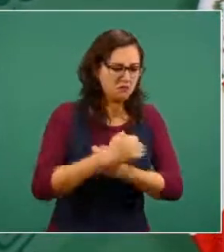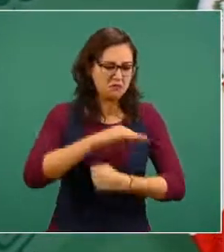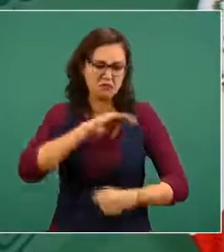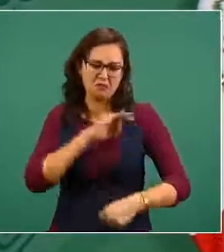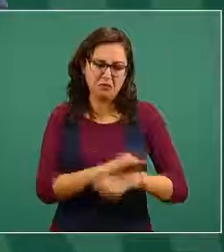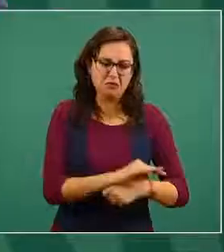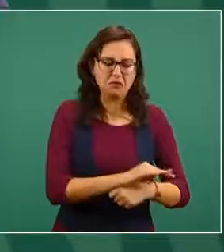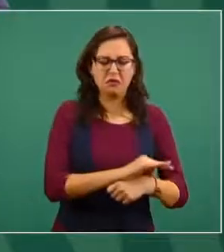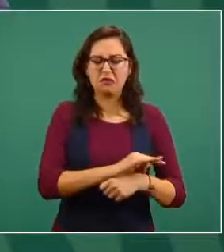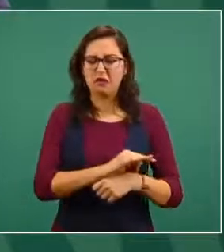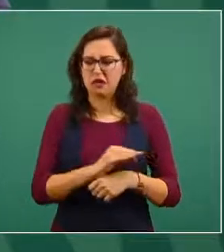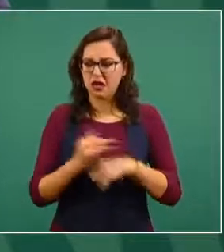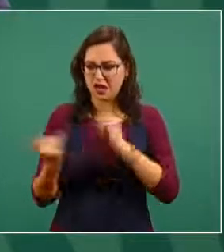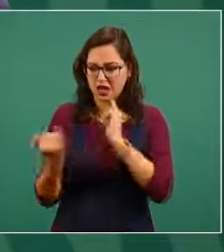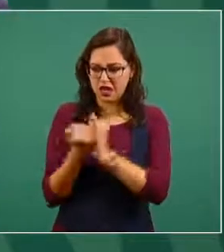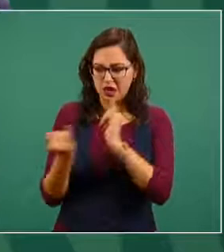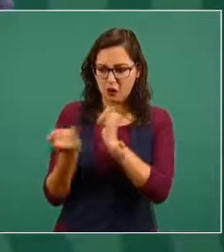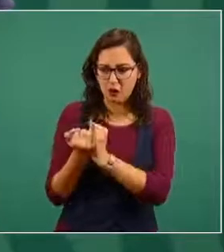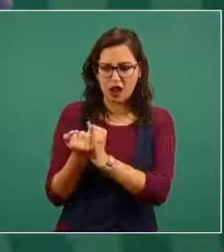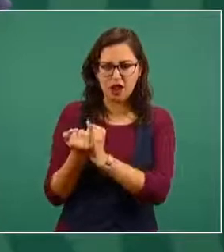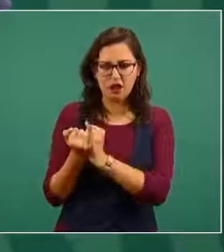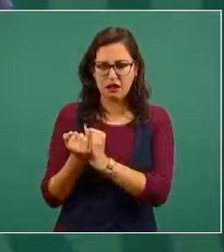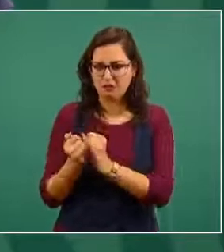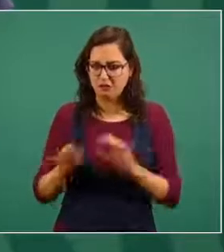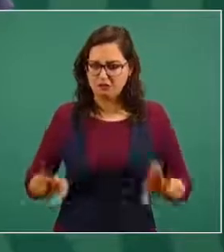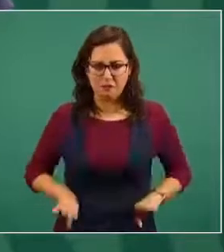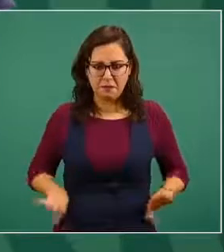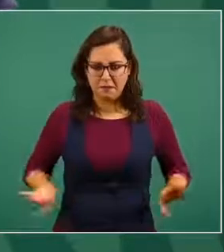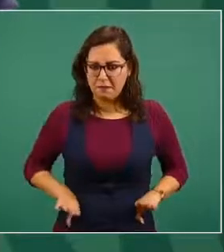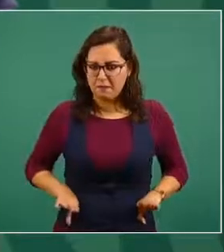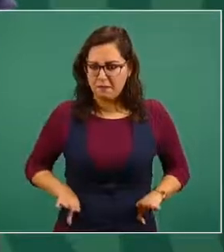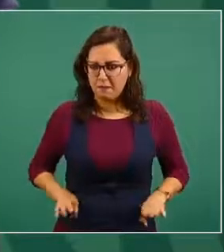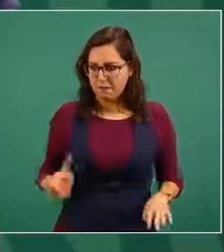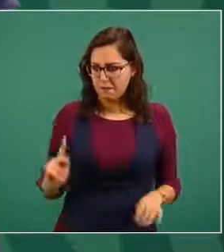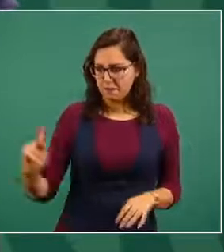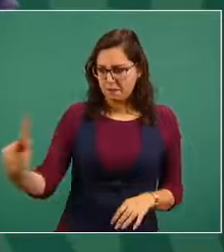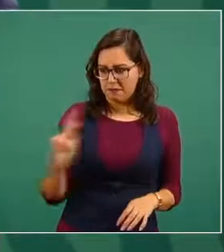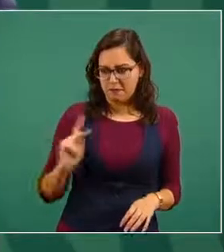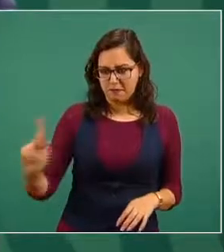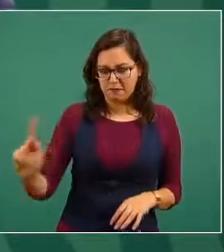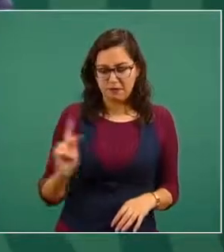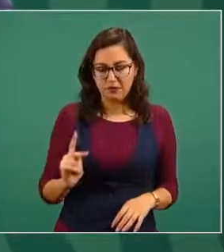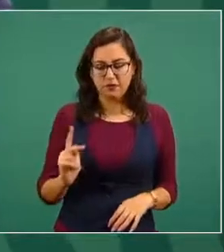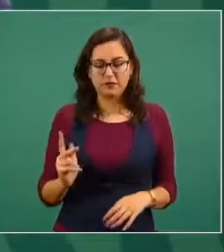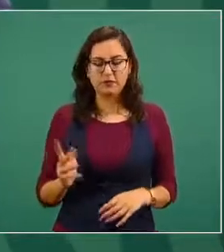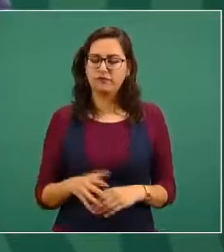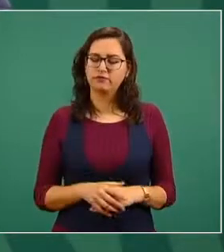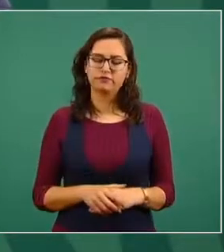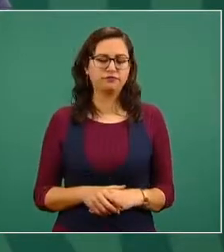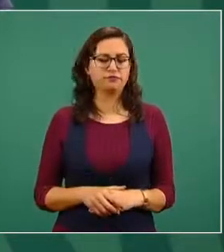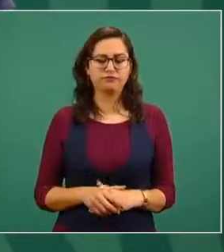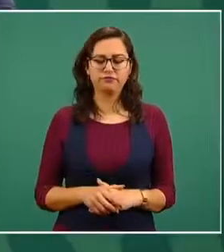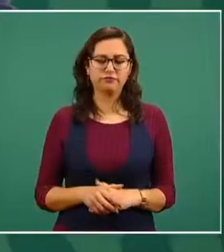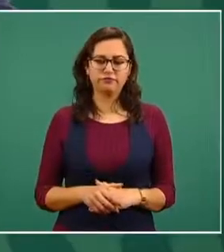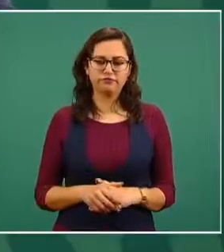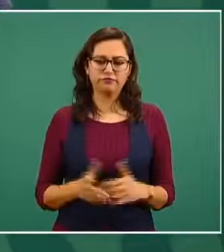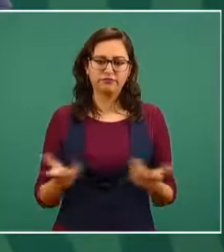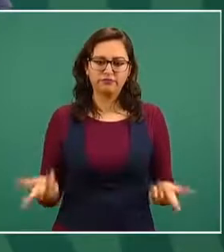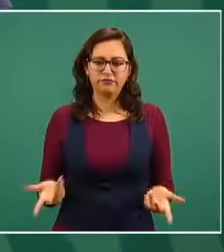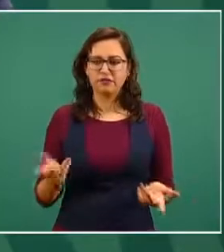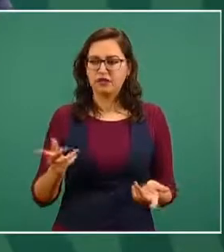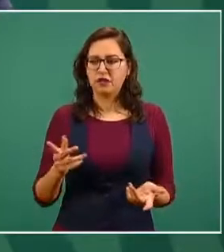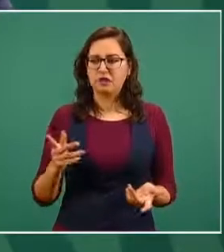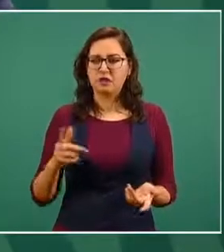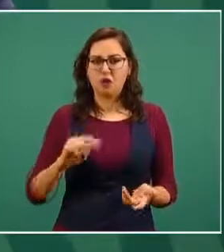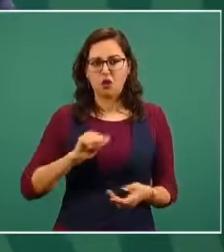somos también peleles de grupos de intereses creados y de gobiernos